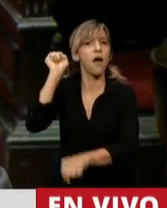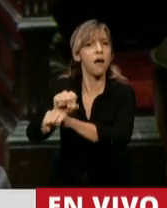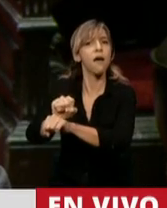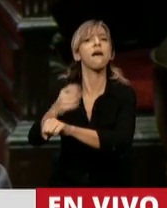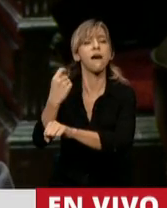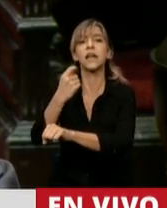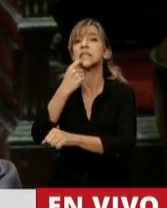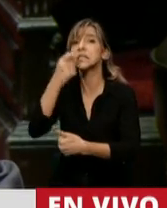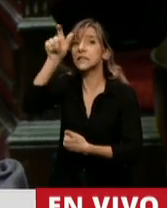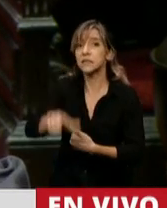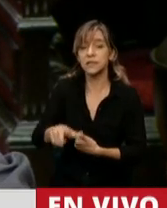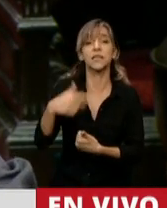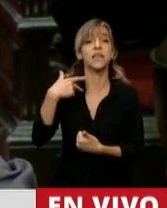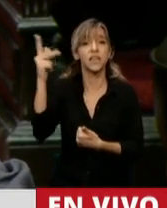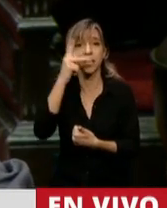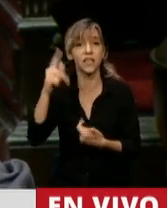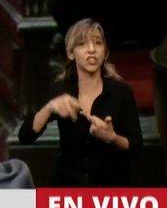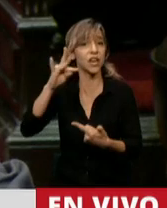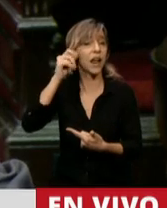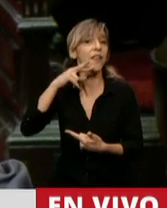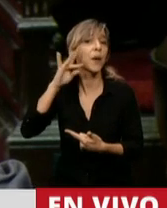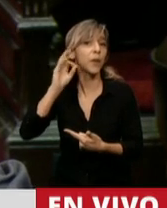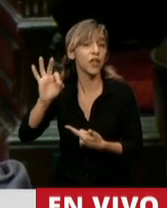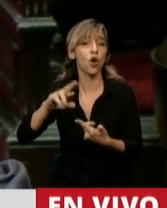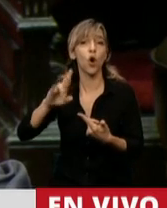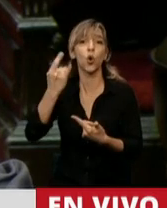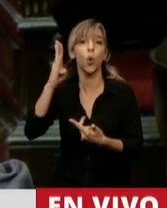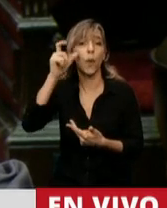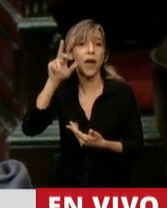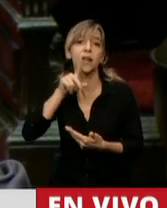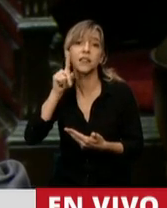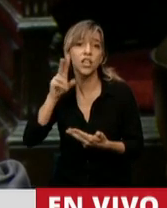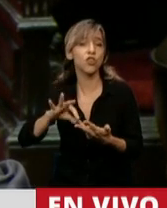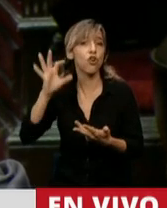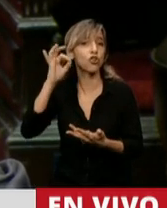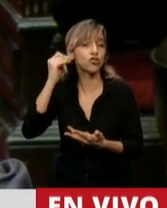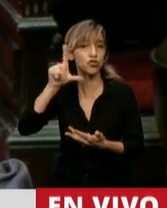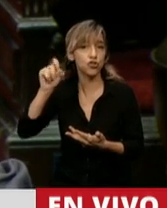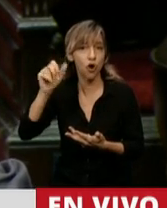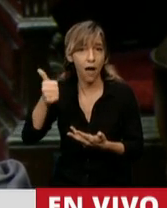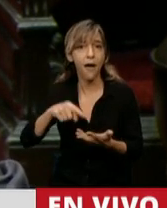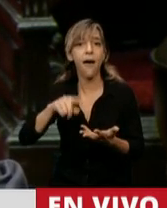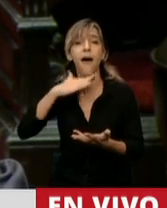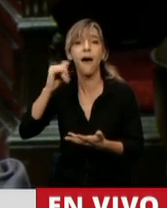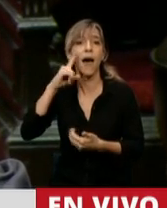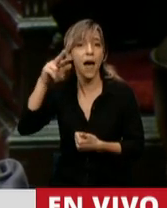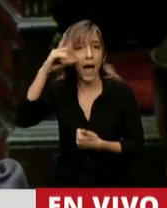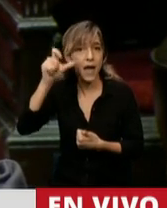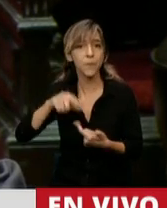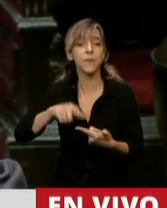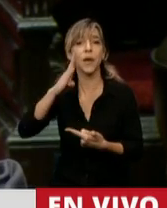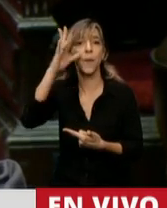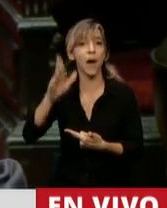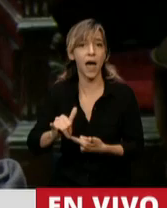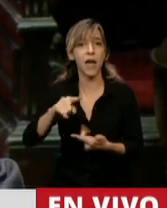señores Néstor Kirchner, Julio De Vido, Claudio Uberti, Rudy Ulloa, Ricardo Jaime, Lázaro Báez y